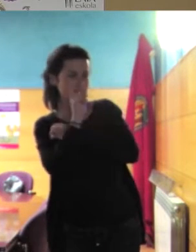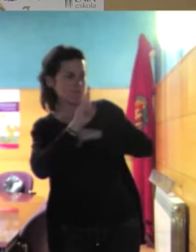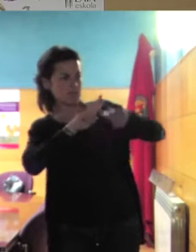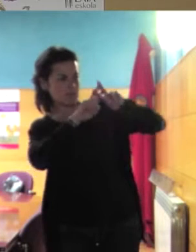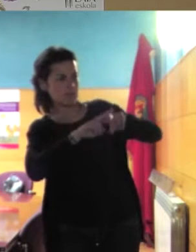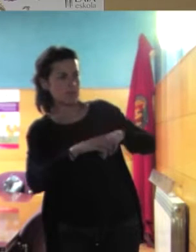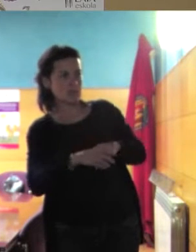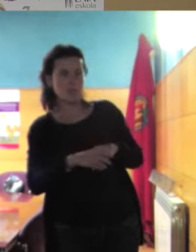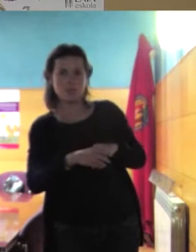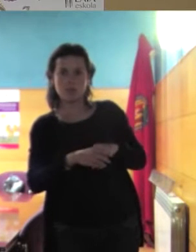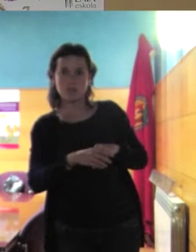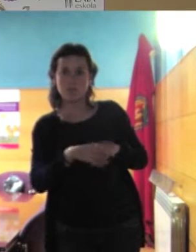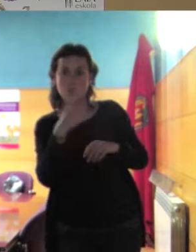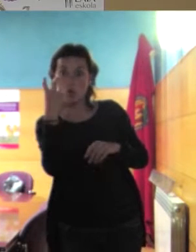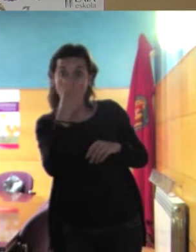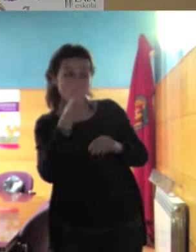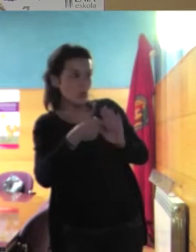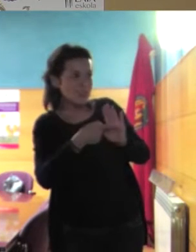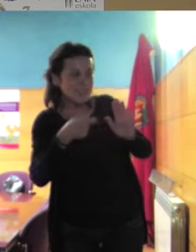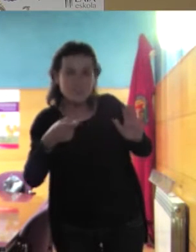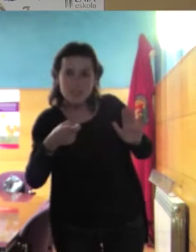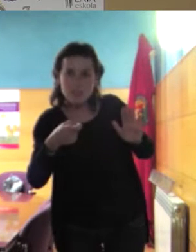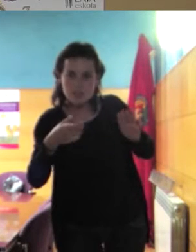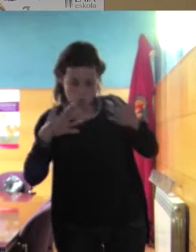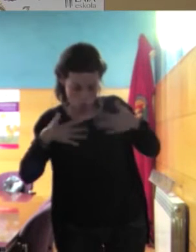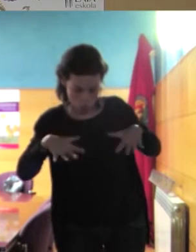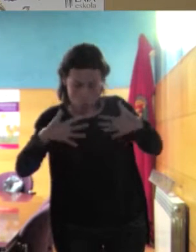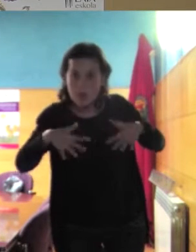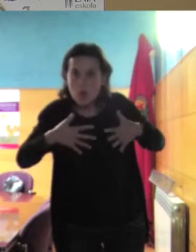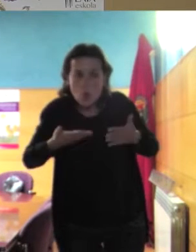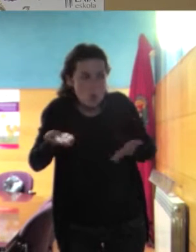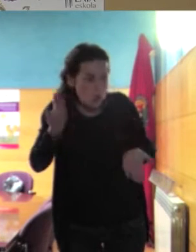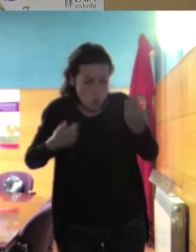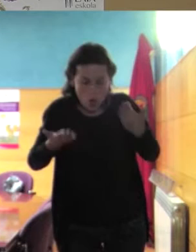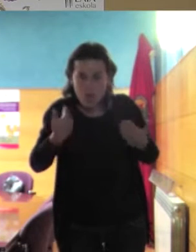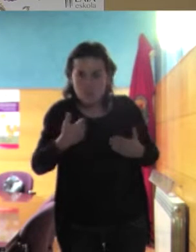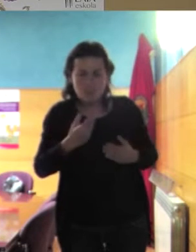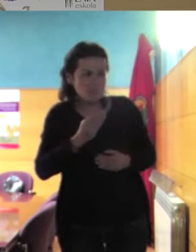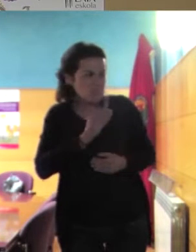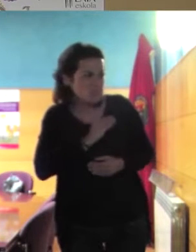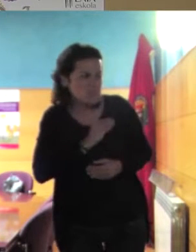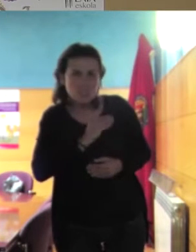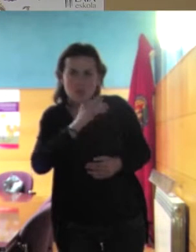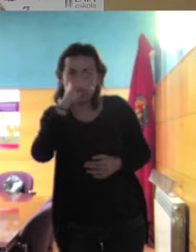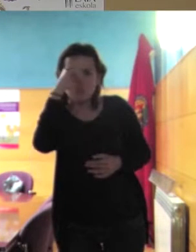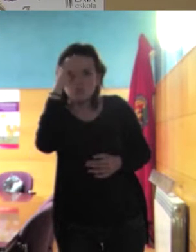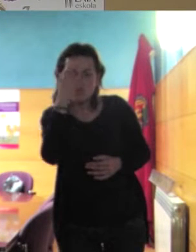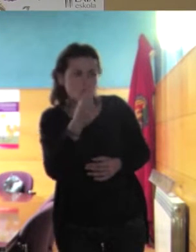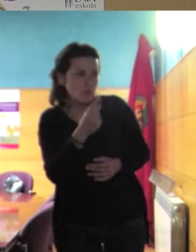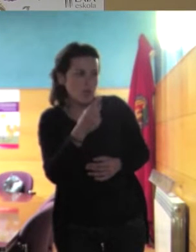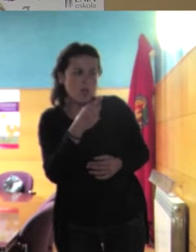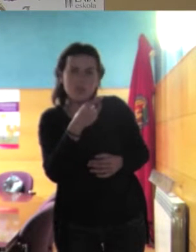exceptuando los ojos lo lleva todo al descubierto que triste cultura esa cultura